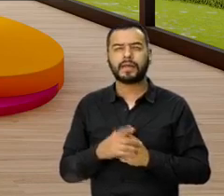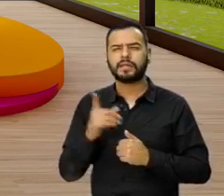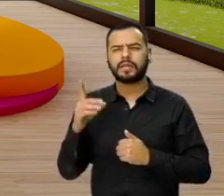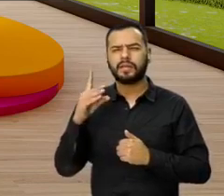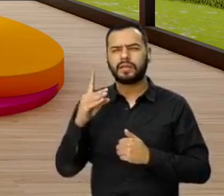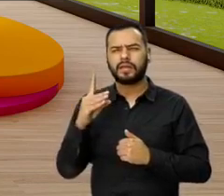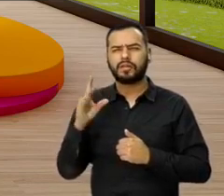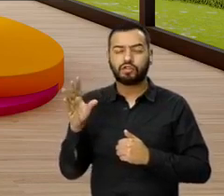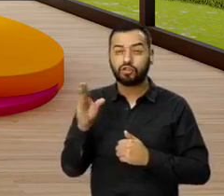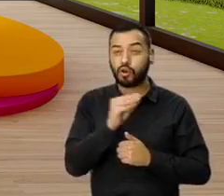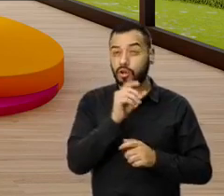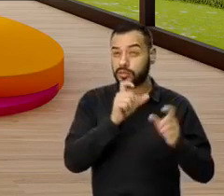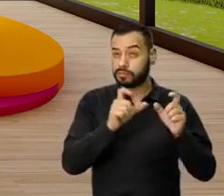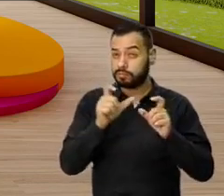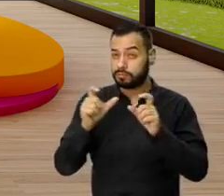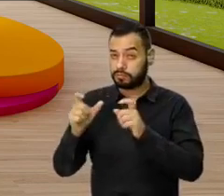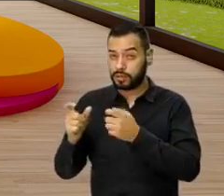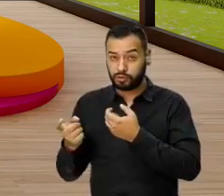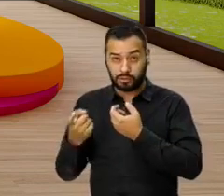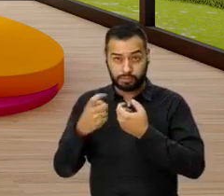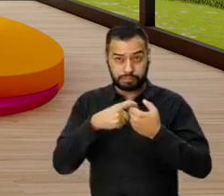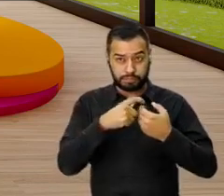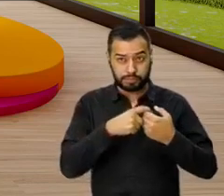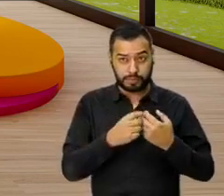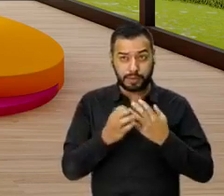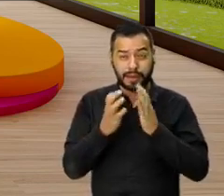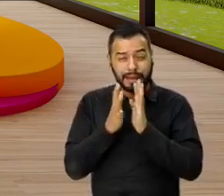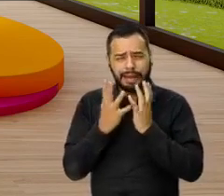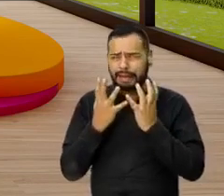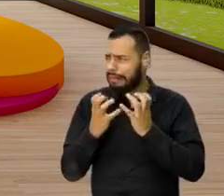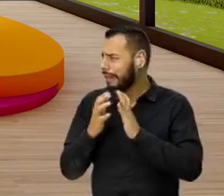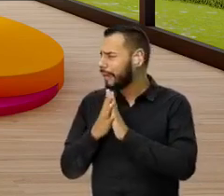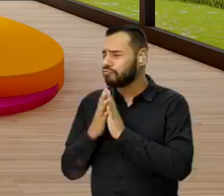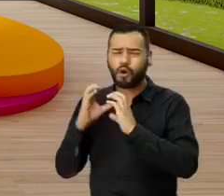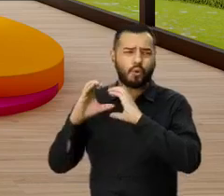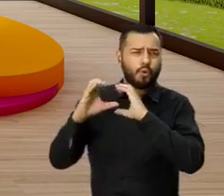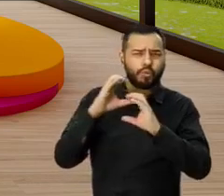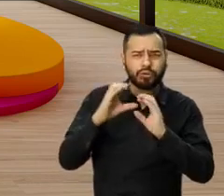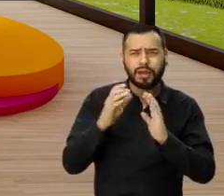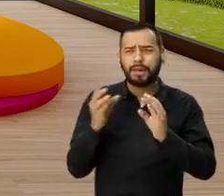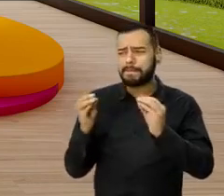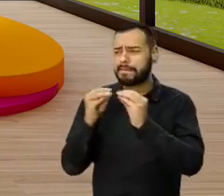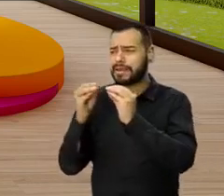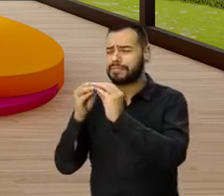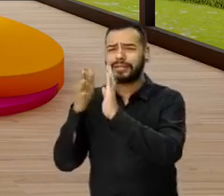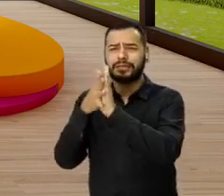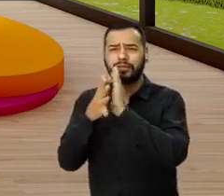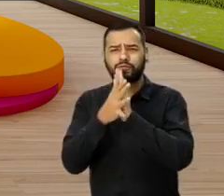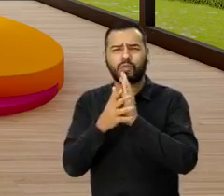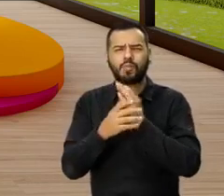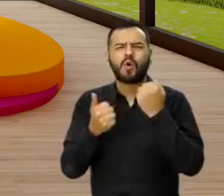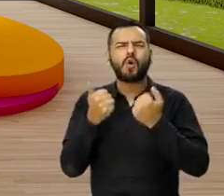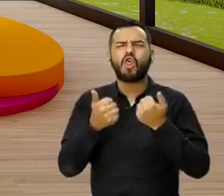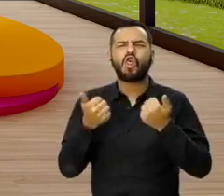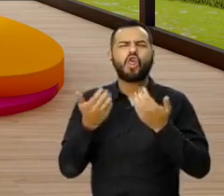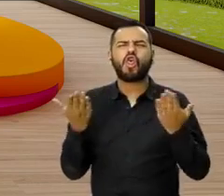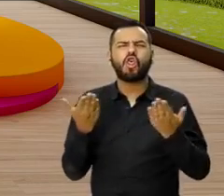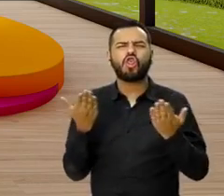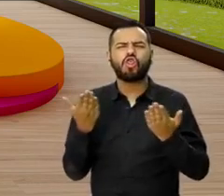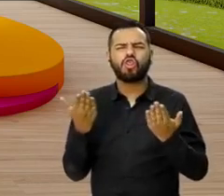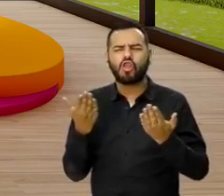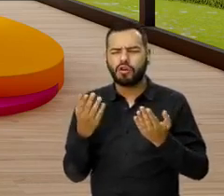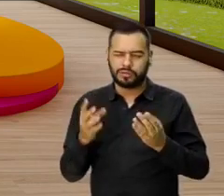cuéntanos si todas las personas que nos están viendo se quieren comunicar, quieren saber más información. ¿Cuáles serían estos canales, por supuesto?